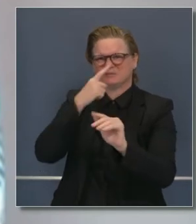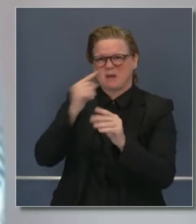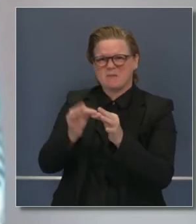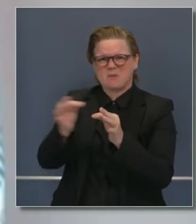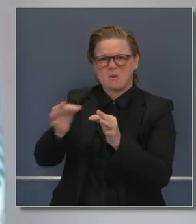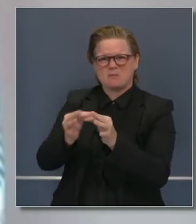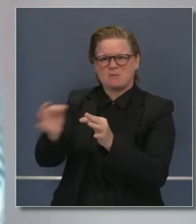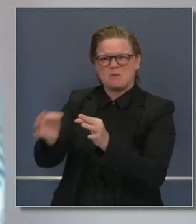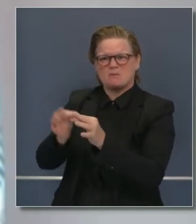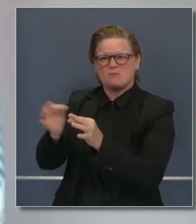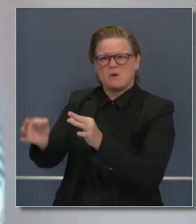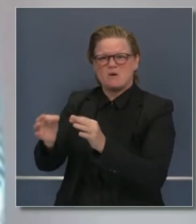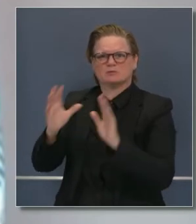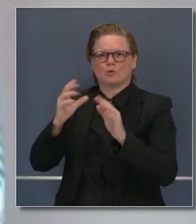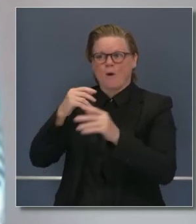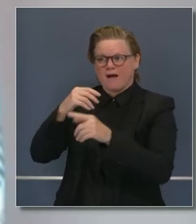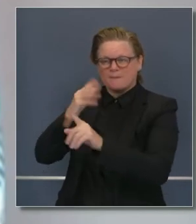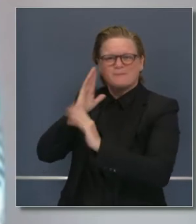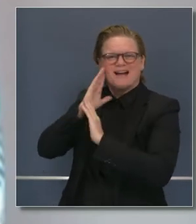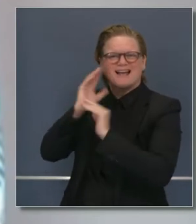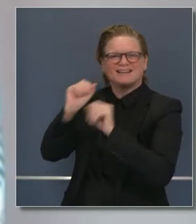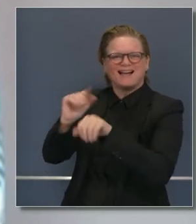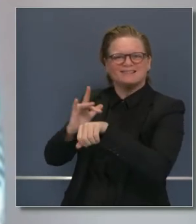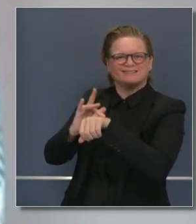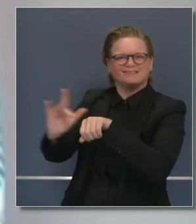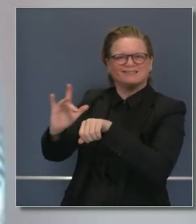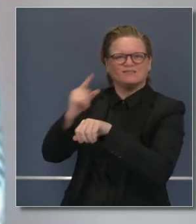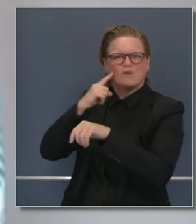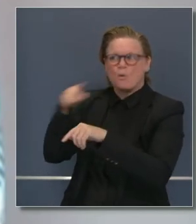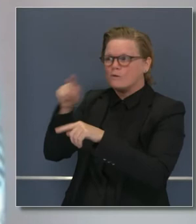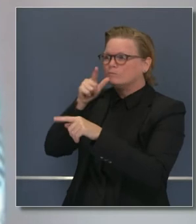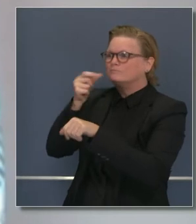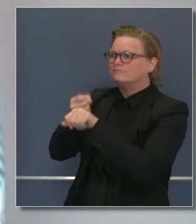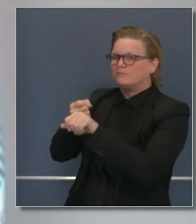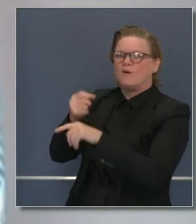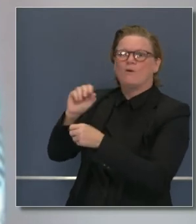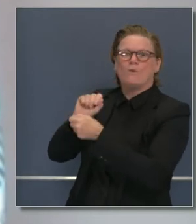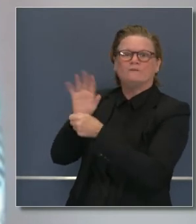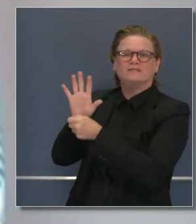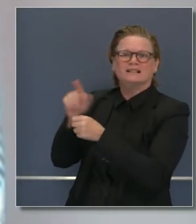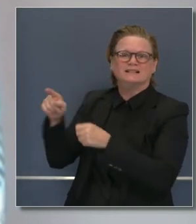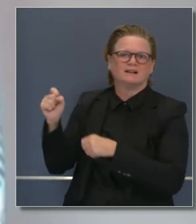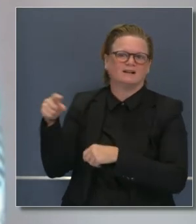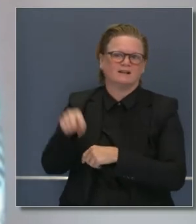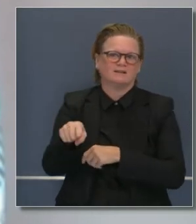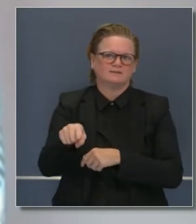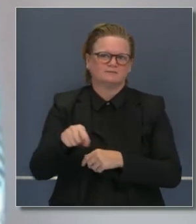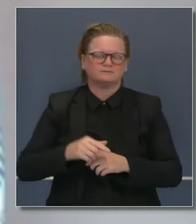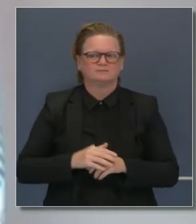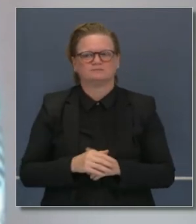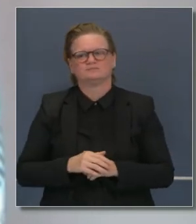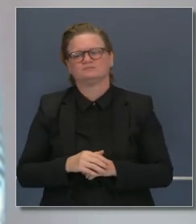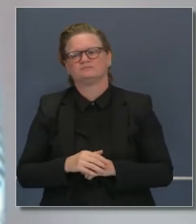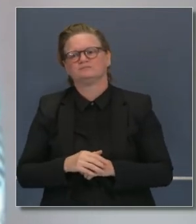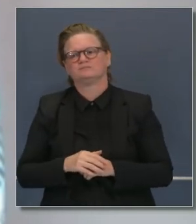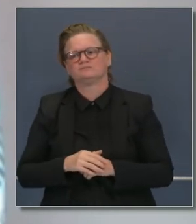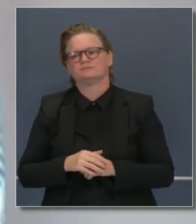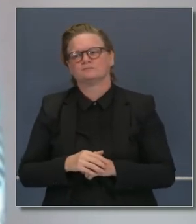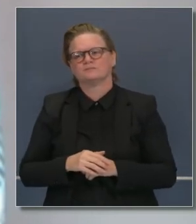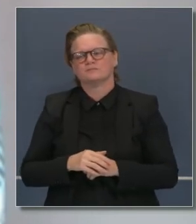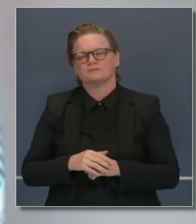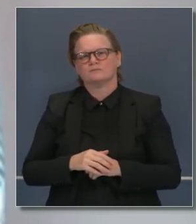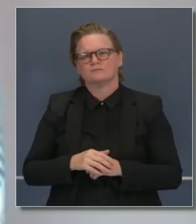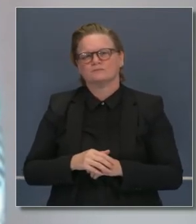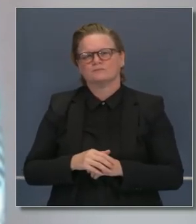muchos de esos servicios y cirugías se pueden parar bastante rápidamente. En uno o dos días.